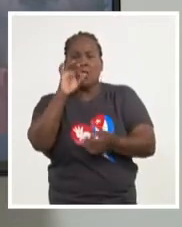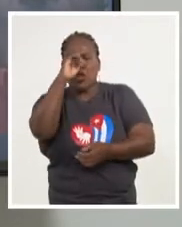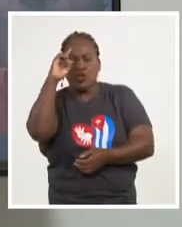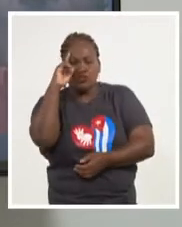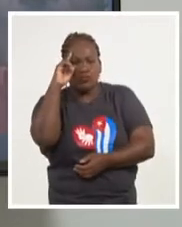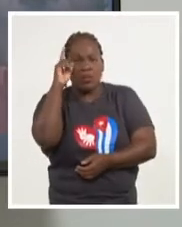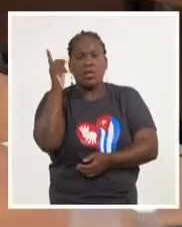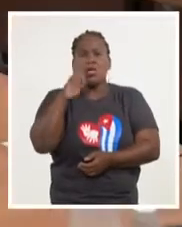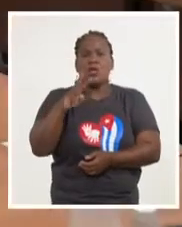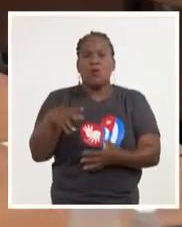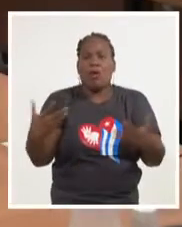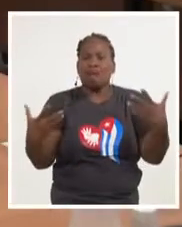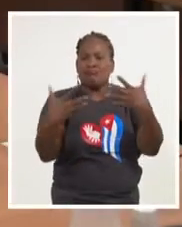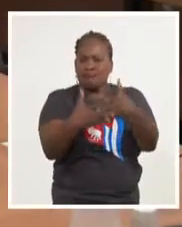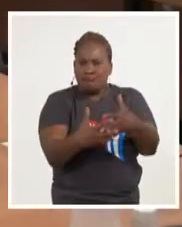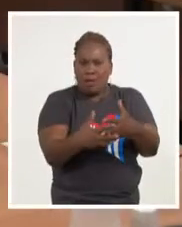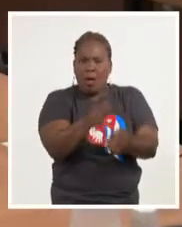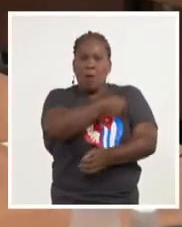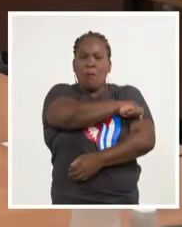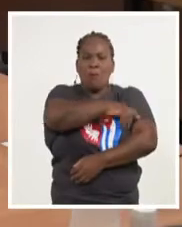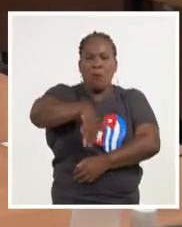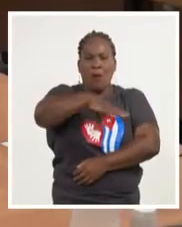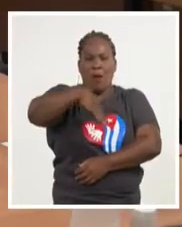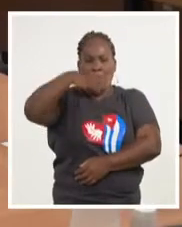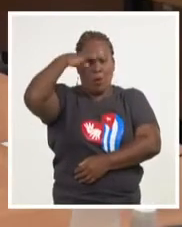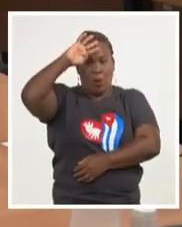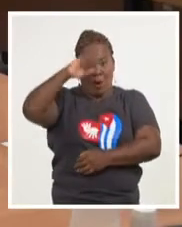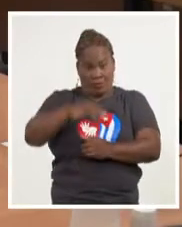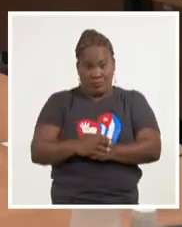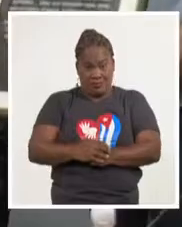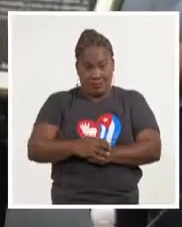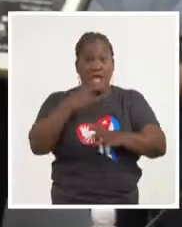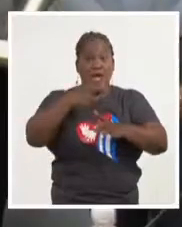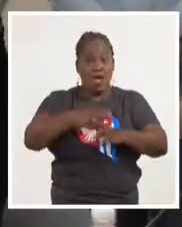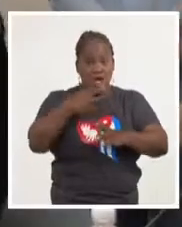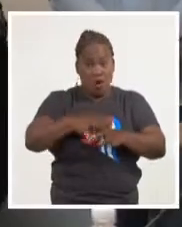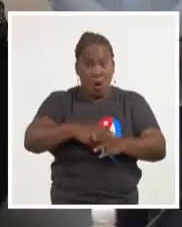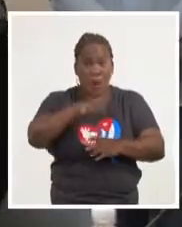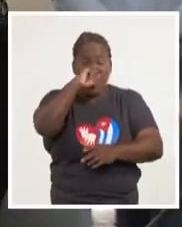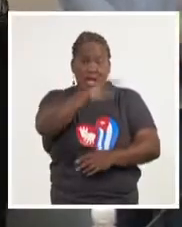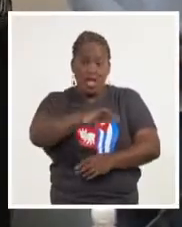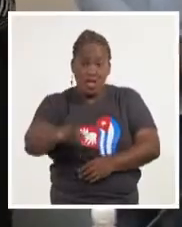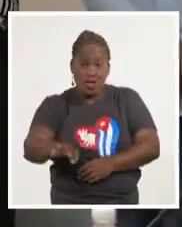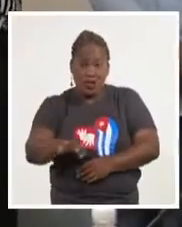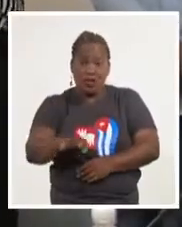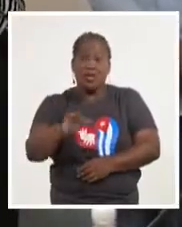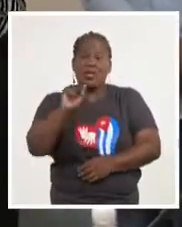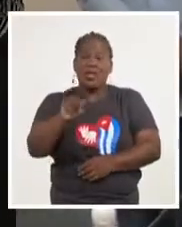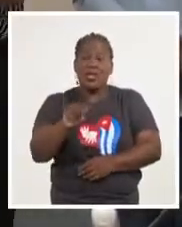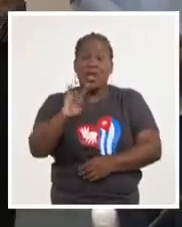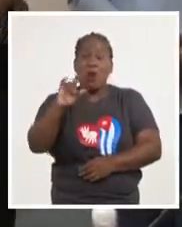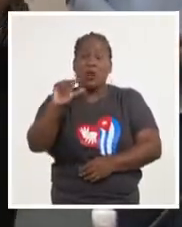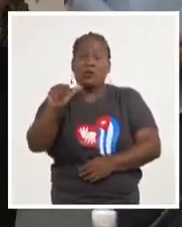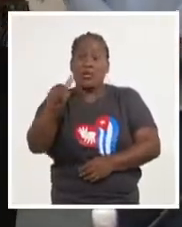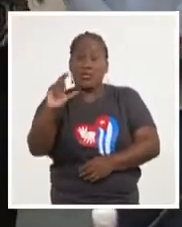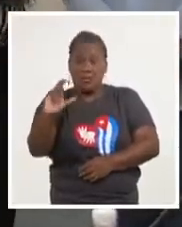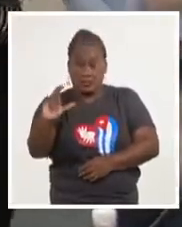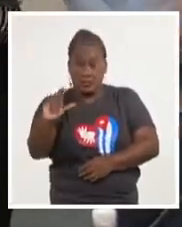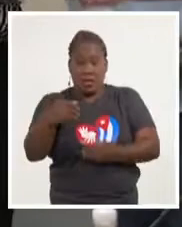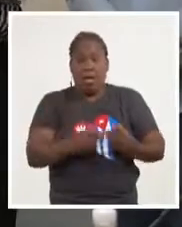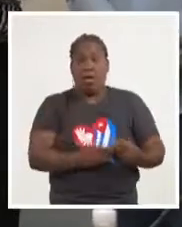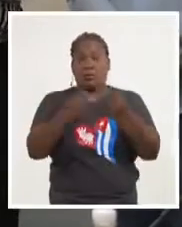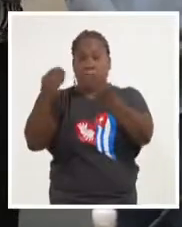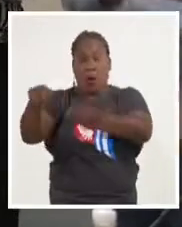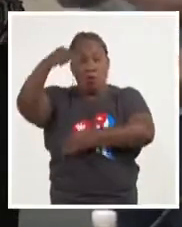la reconciliación. En nombre de la niñez y la juventud cubana, el Buró Nacional de la UJC entregó a